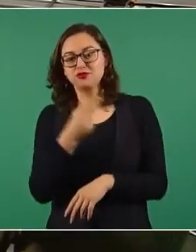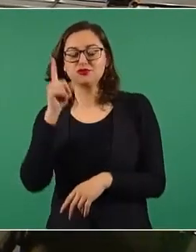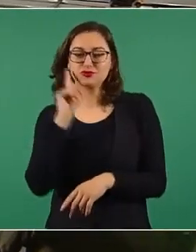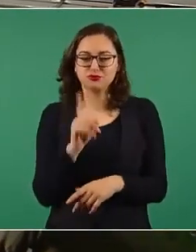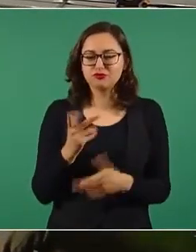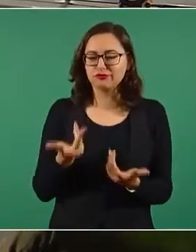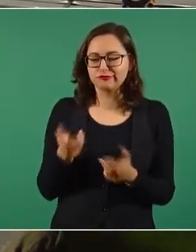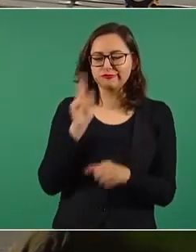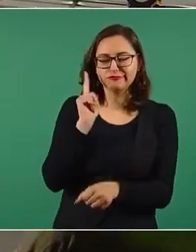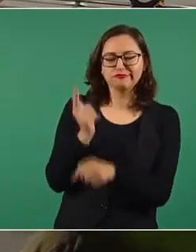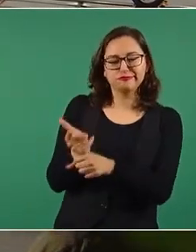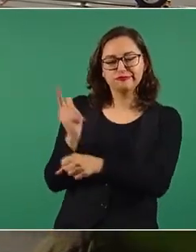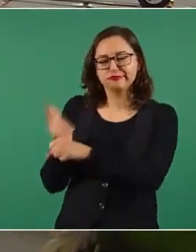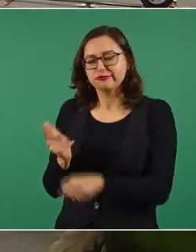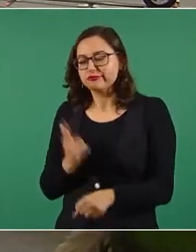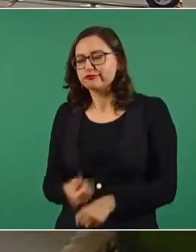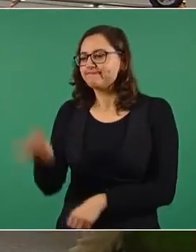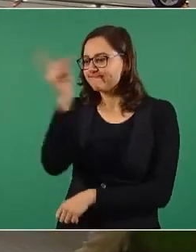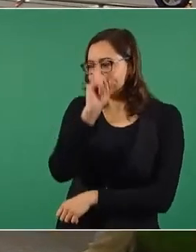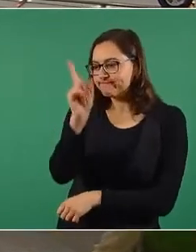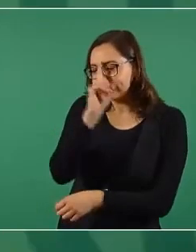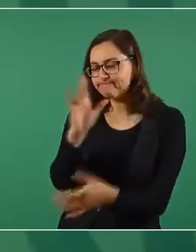ayudan a niñas, a niños.